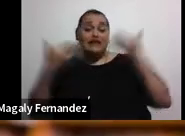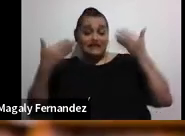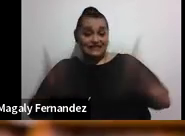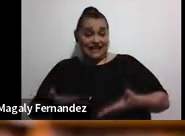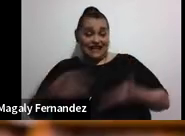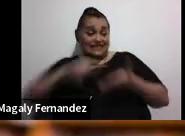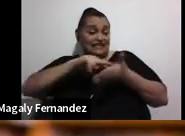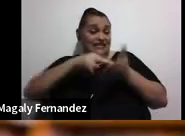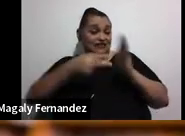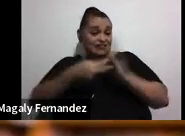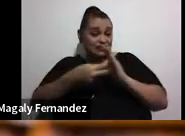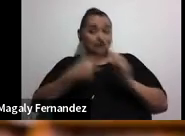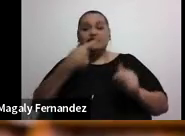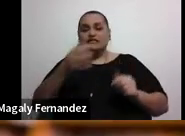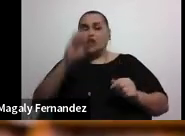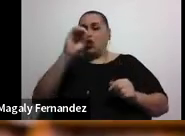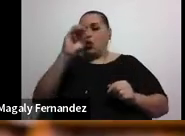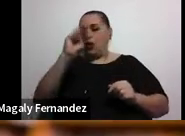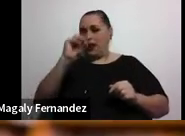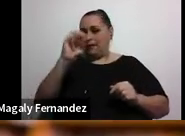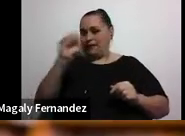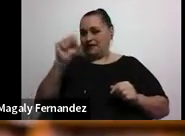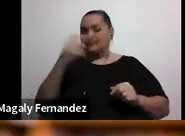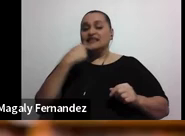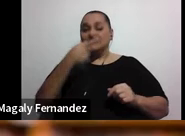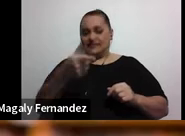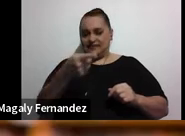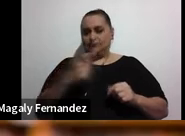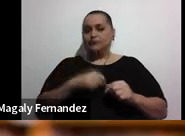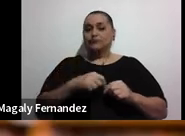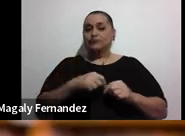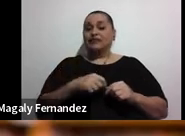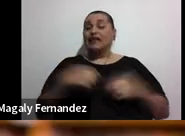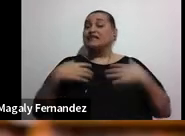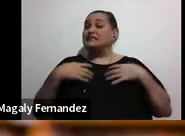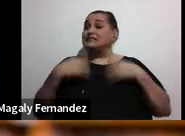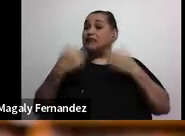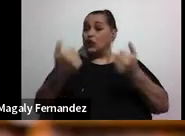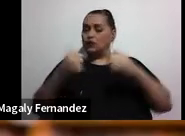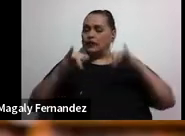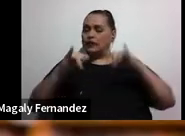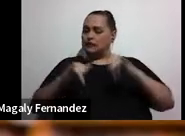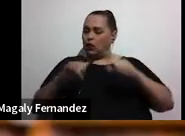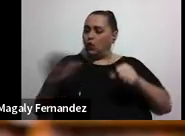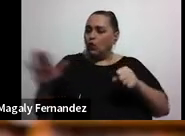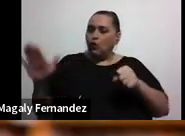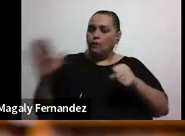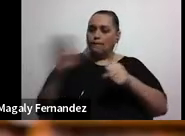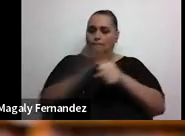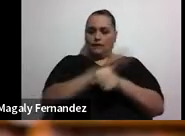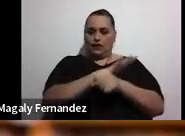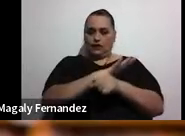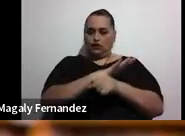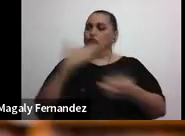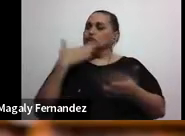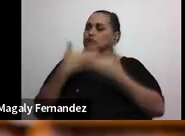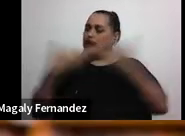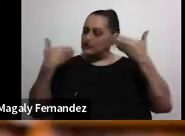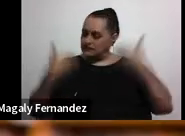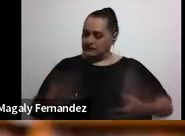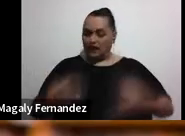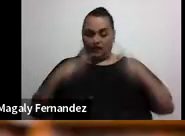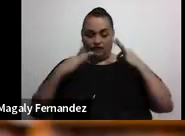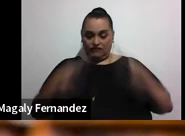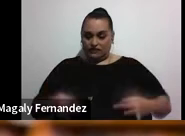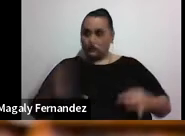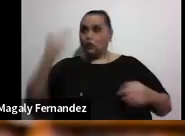la OMS de la salud. Y la OMS nos dice, es un estado completo de bienestar físico, mental y